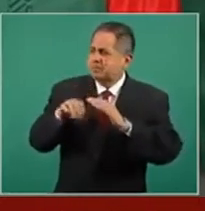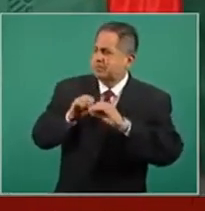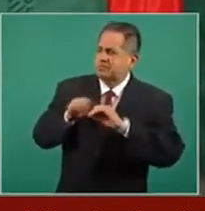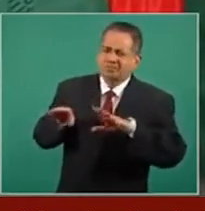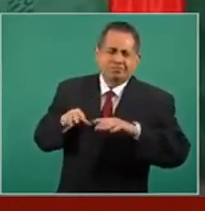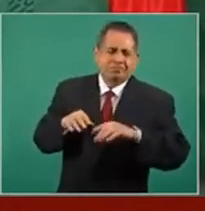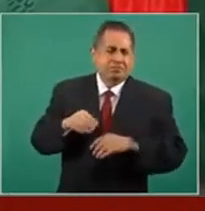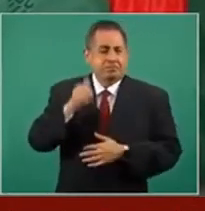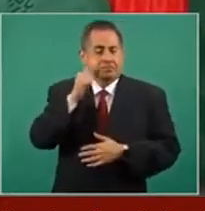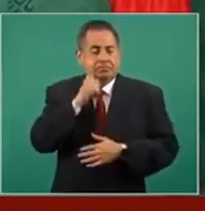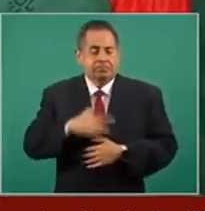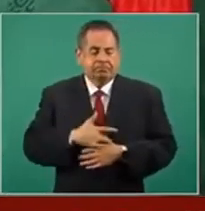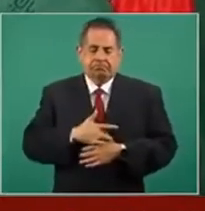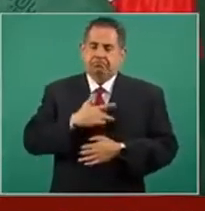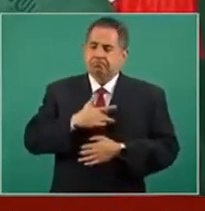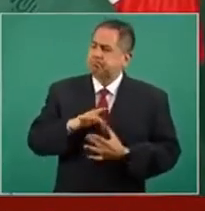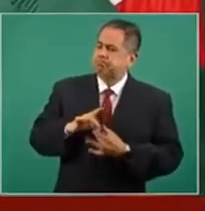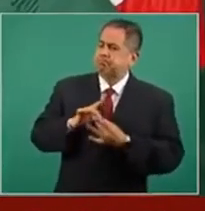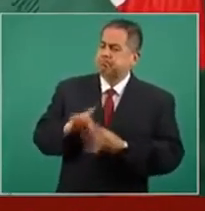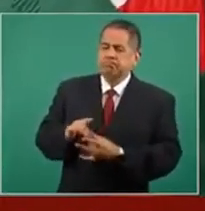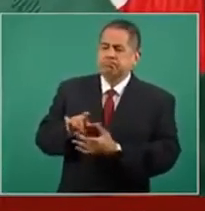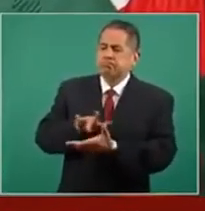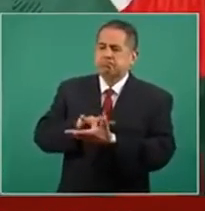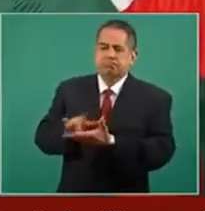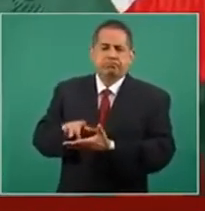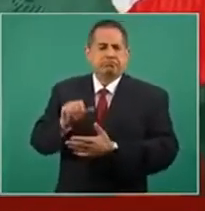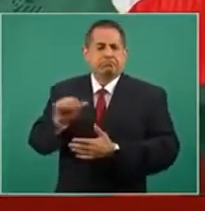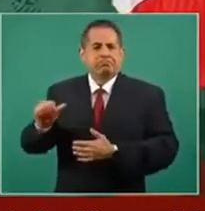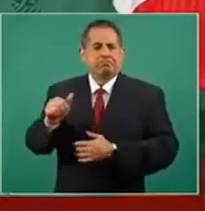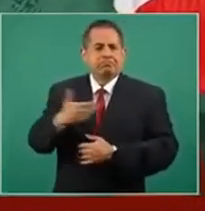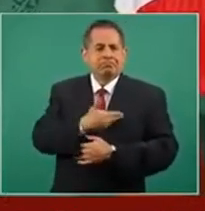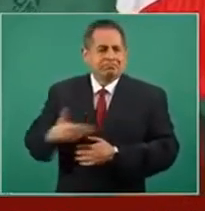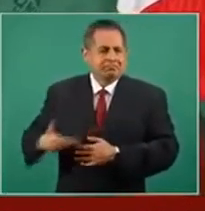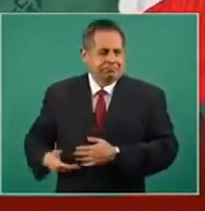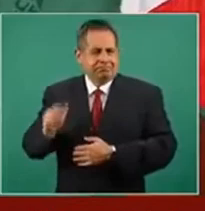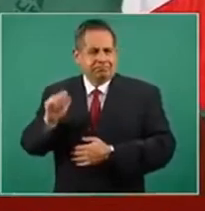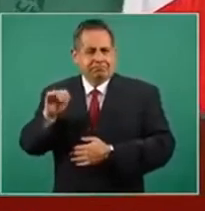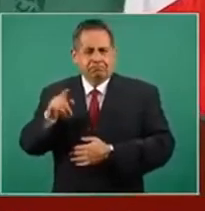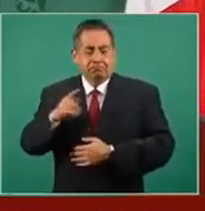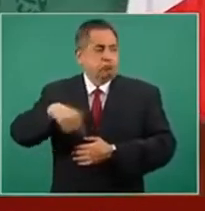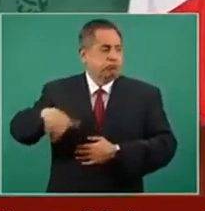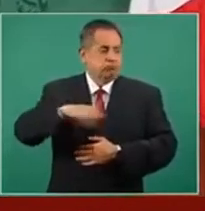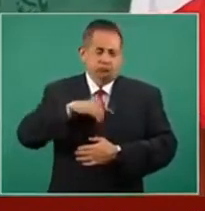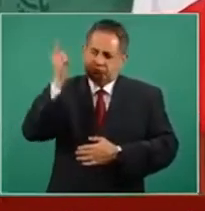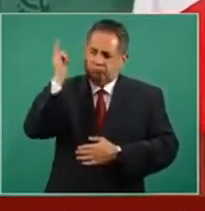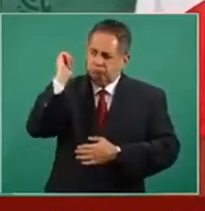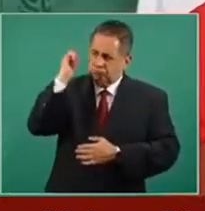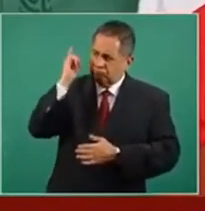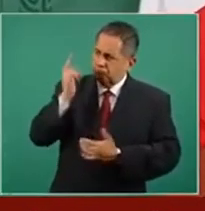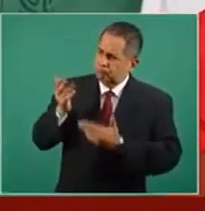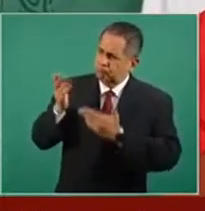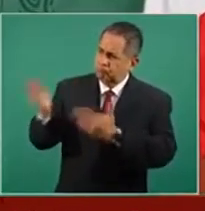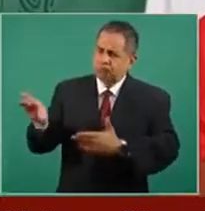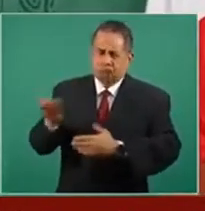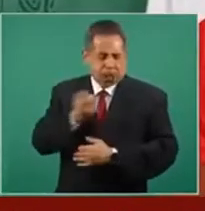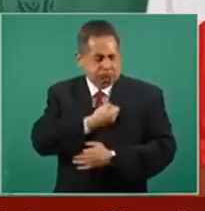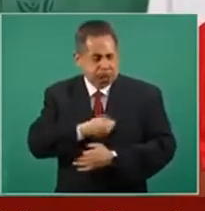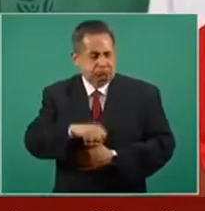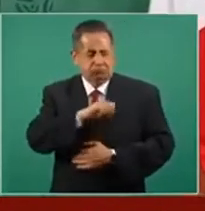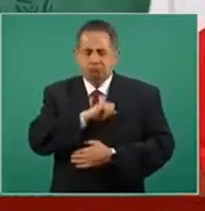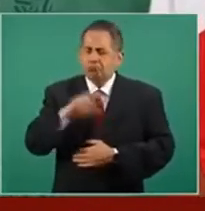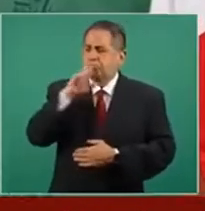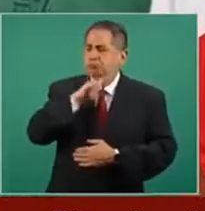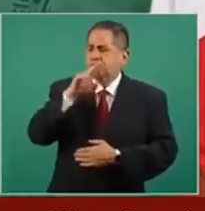de solidaridad hacia su persona y deseándole una pronta recuperación.